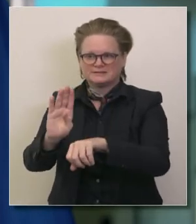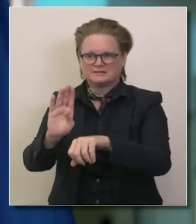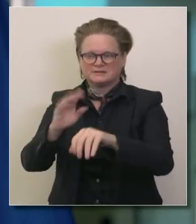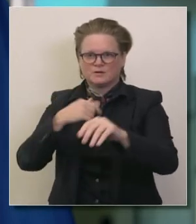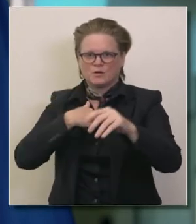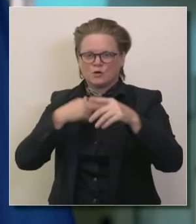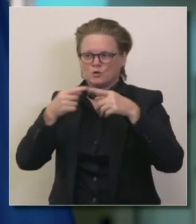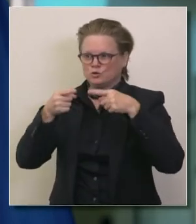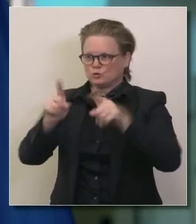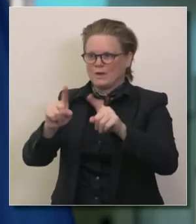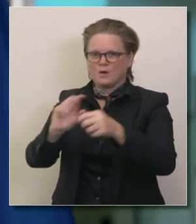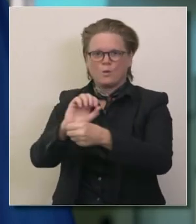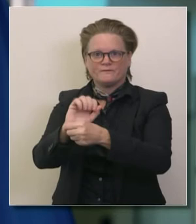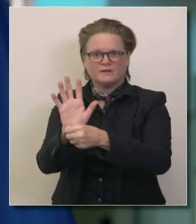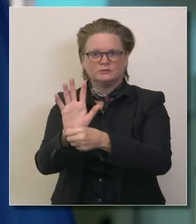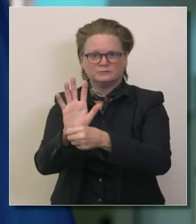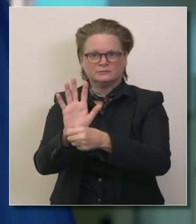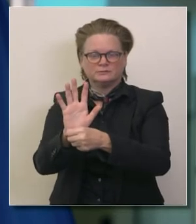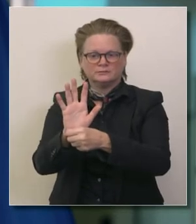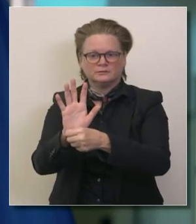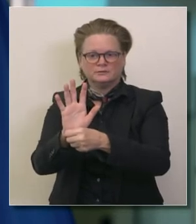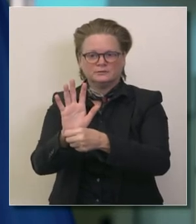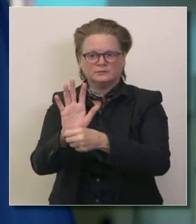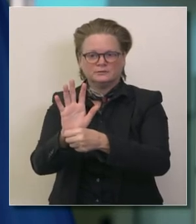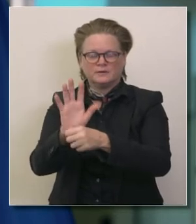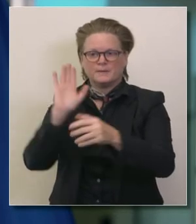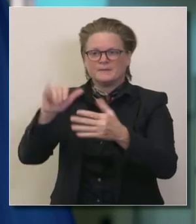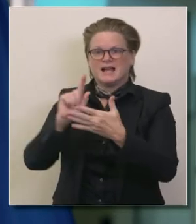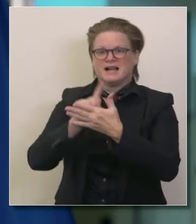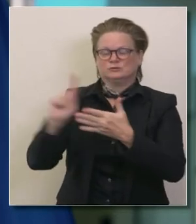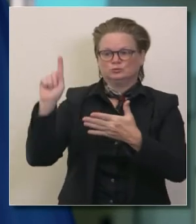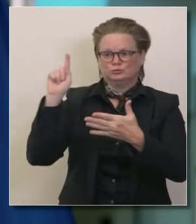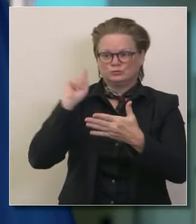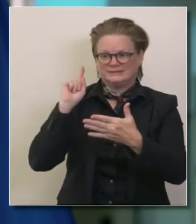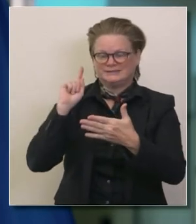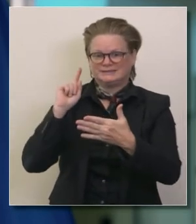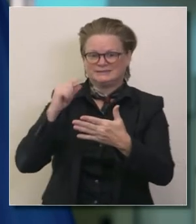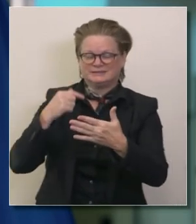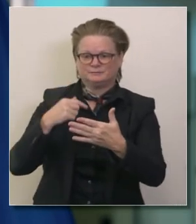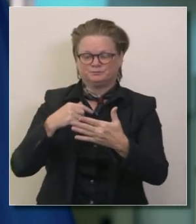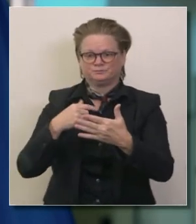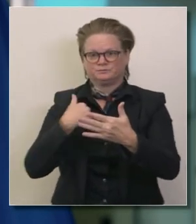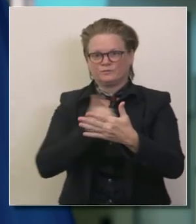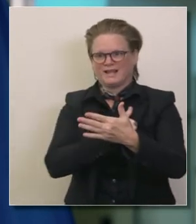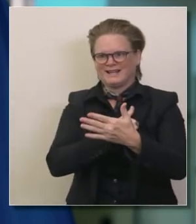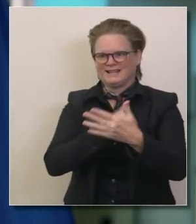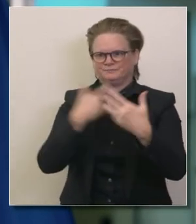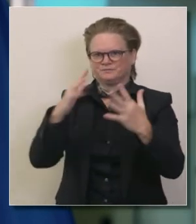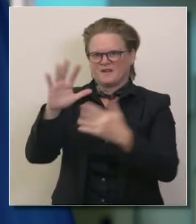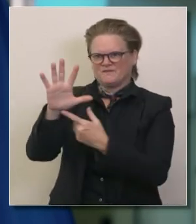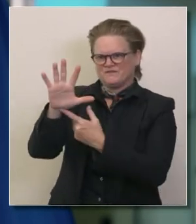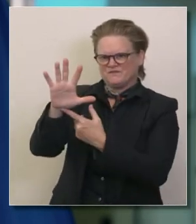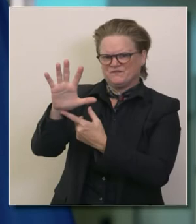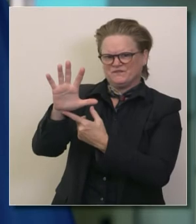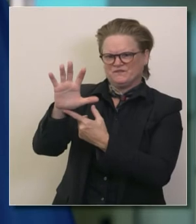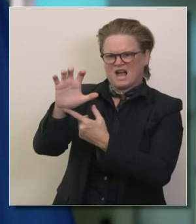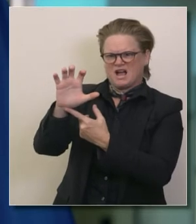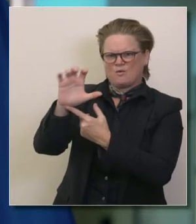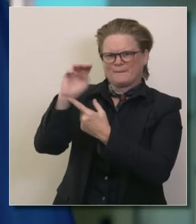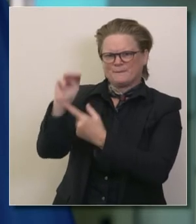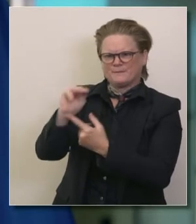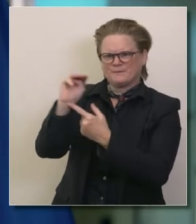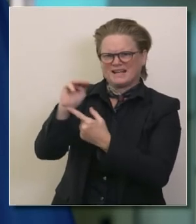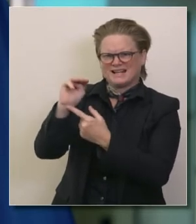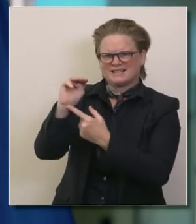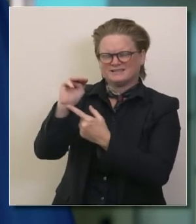tiempo difícil vieron apenas la semana pasada el estado de California puso 500 millones de dólares en